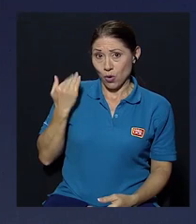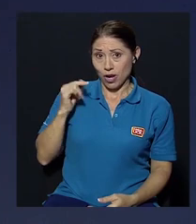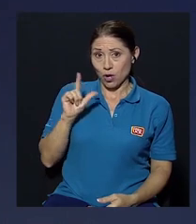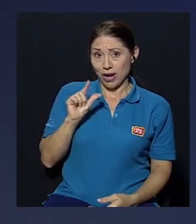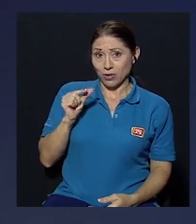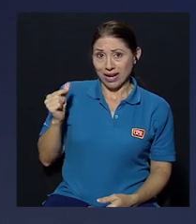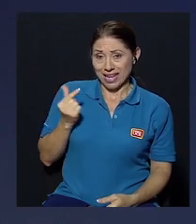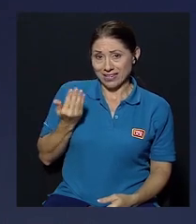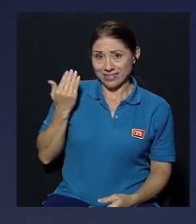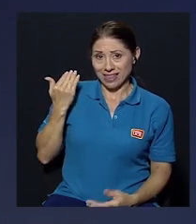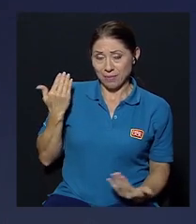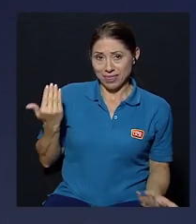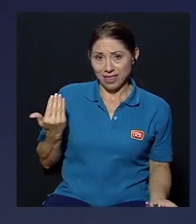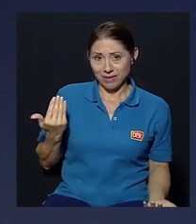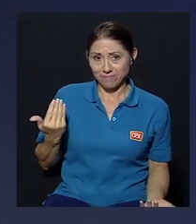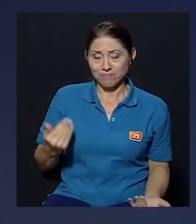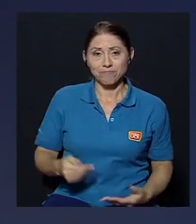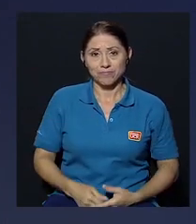Garnier recientemente